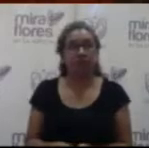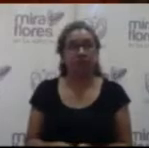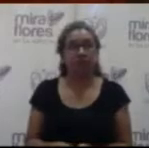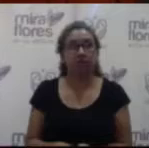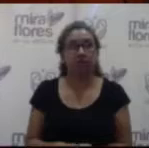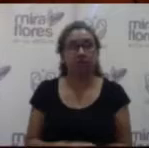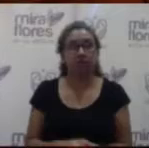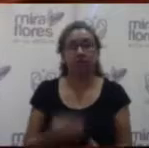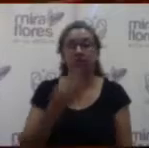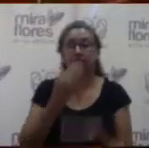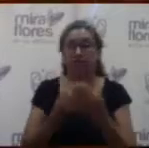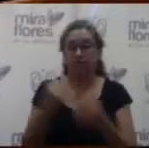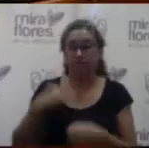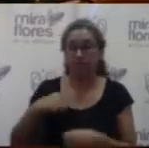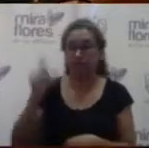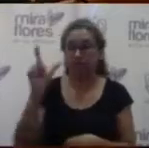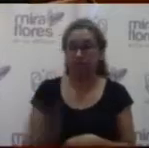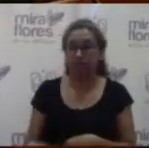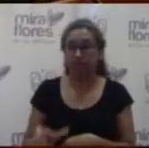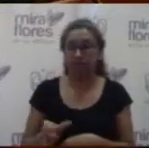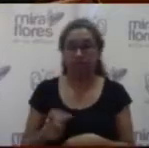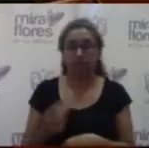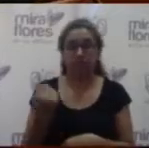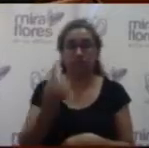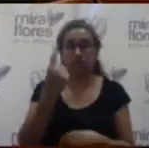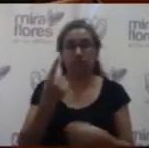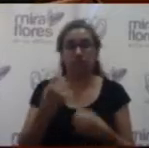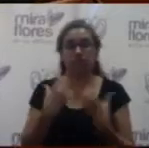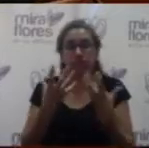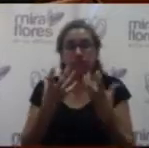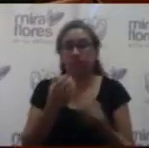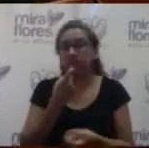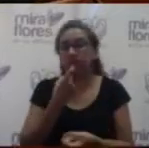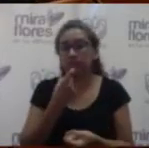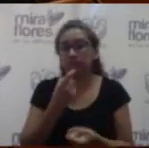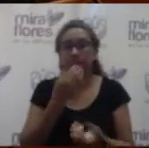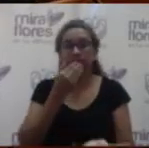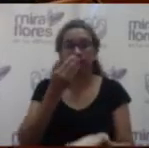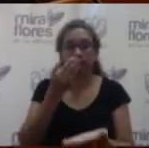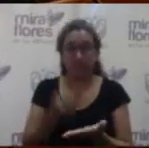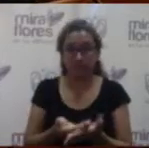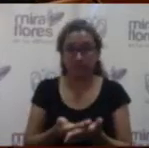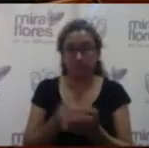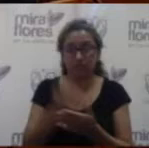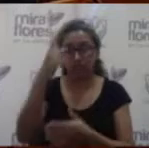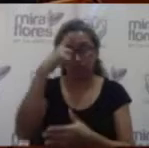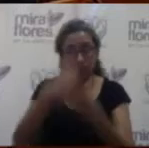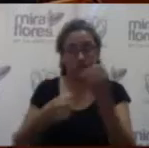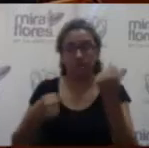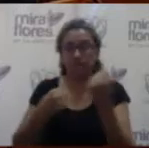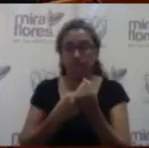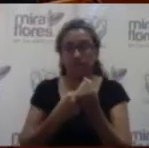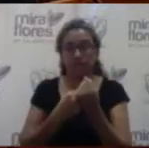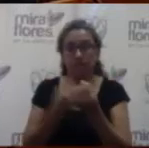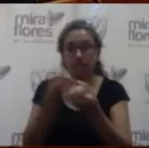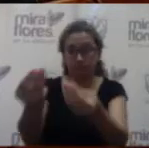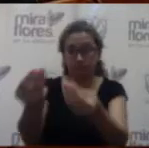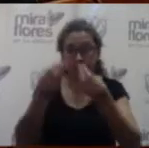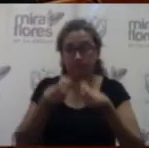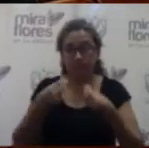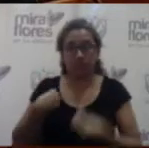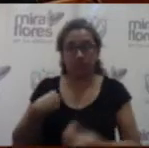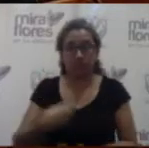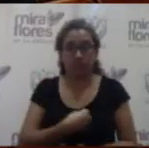No, gracias, señor alcalde. Simplemente para agradecer, agradecerle la confianza que nos dio a